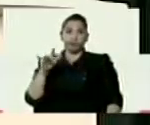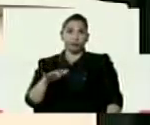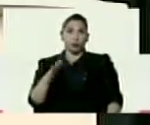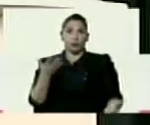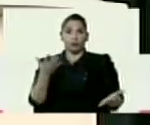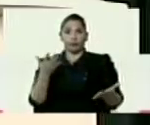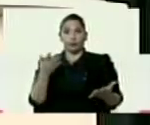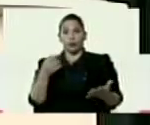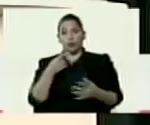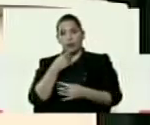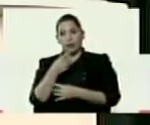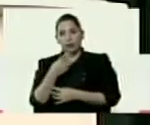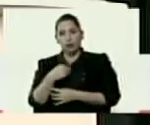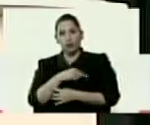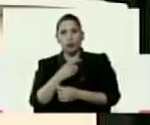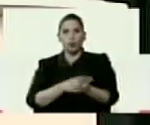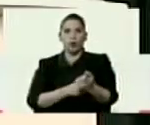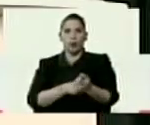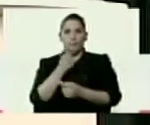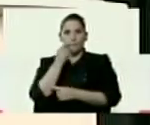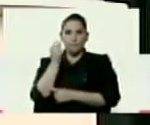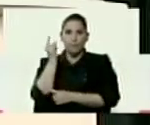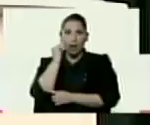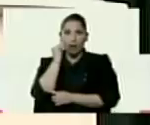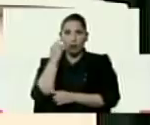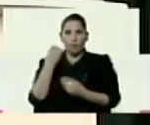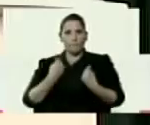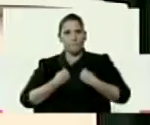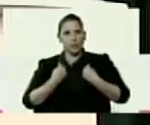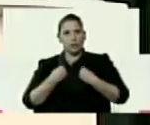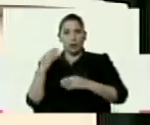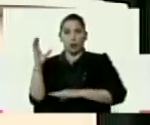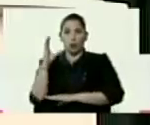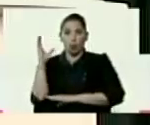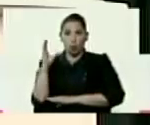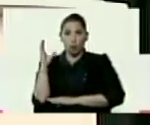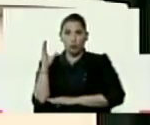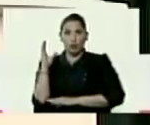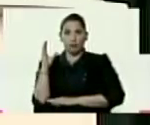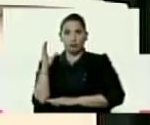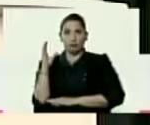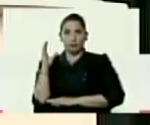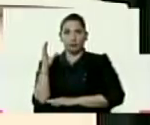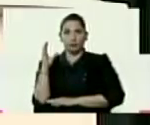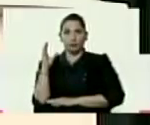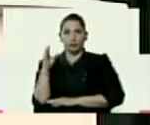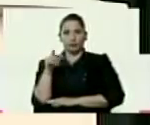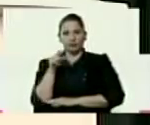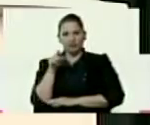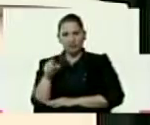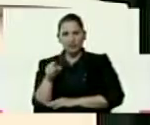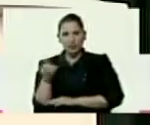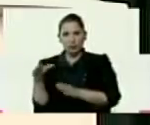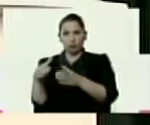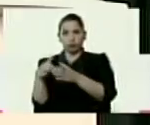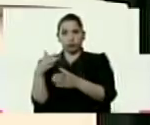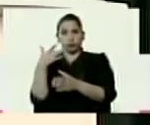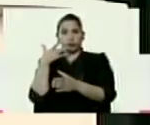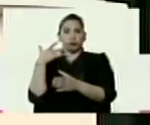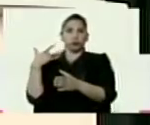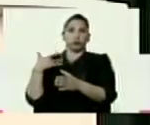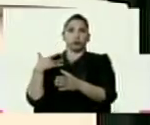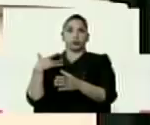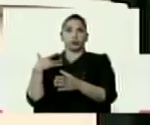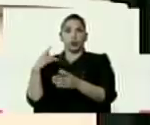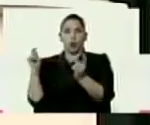no lo decimos por nuestros hermanos y hermanas que viven en Colombia, sino por aquellas élites de poder que han convertido a Colombia